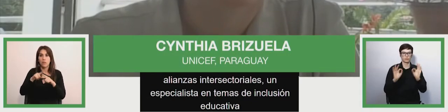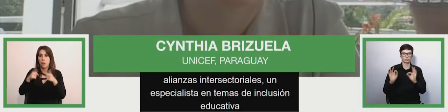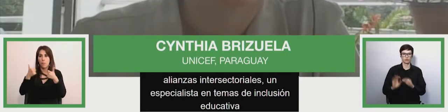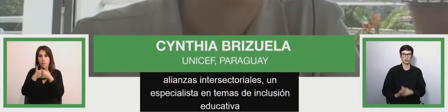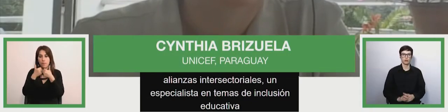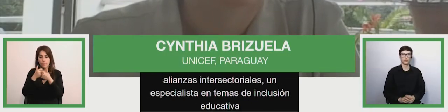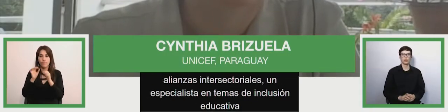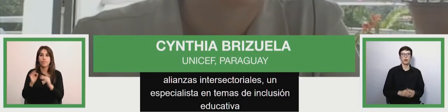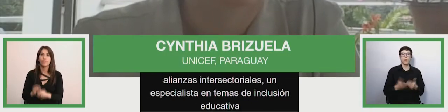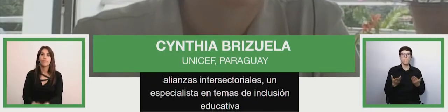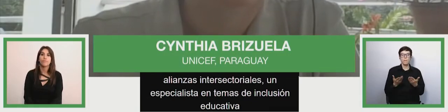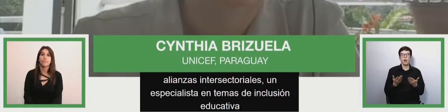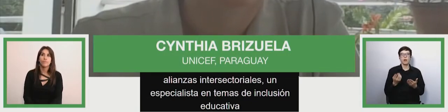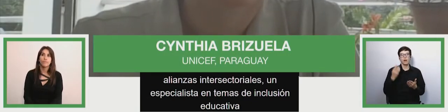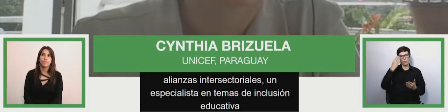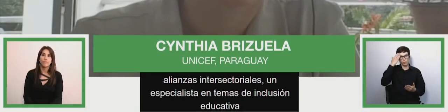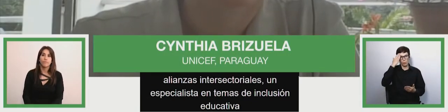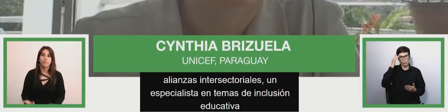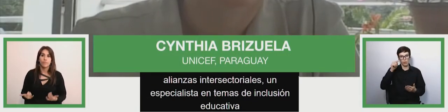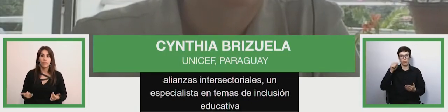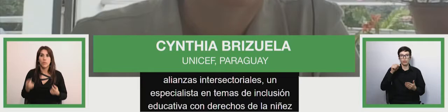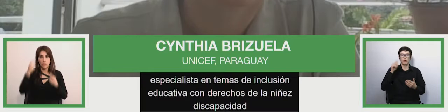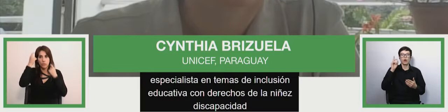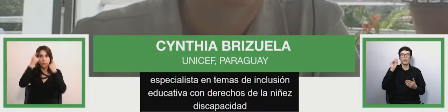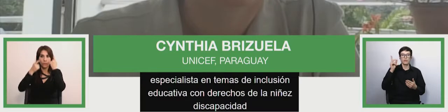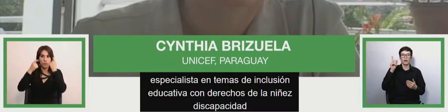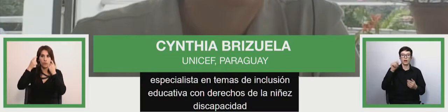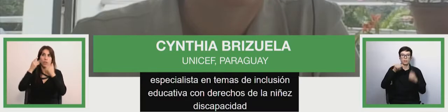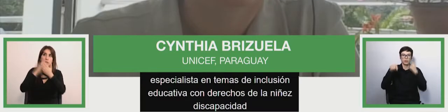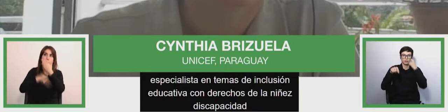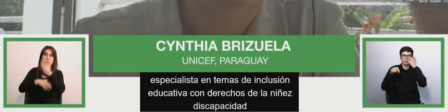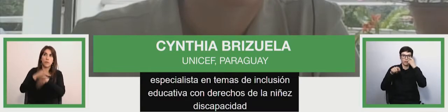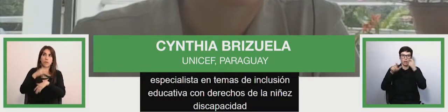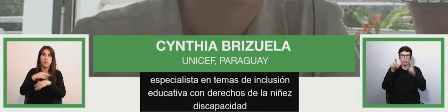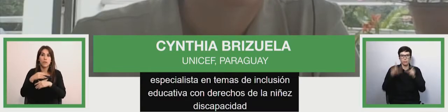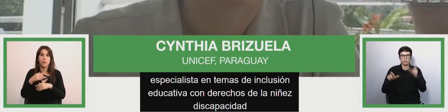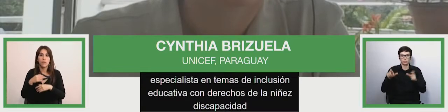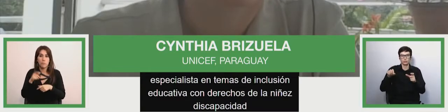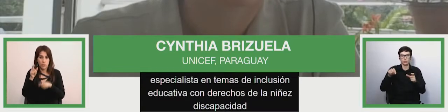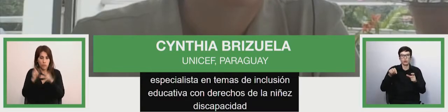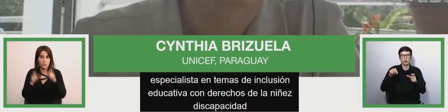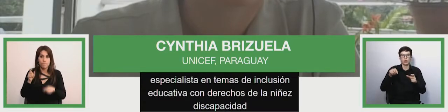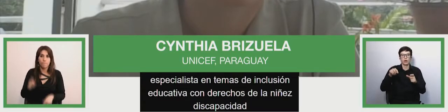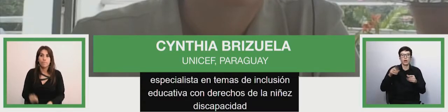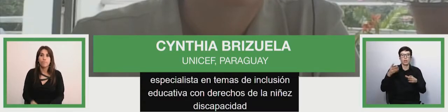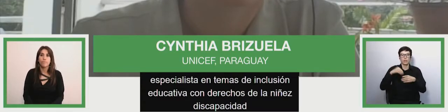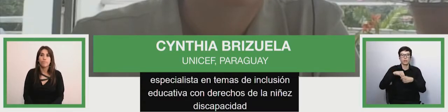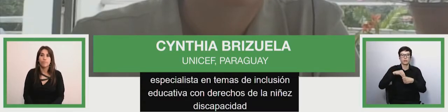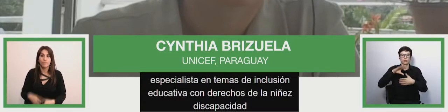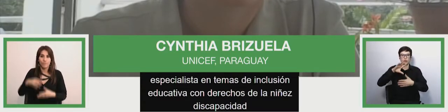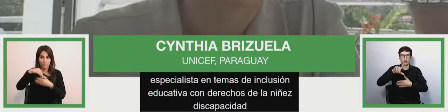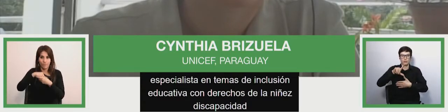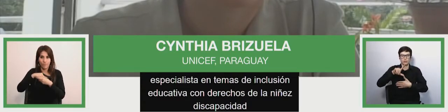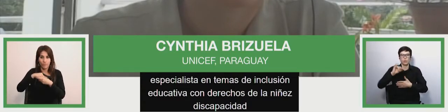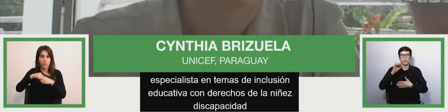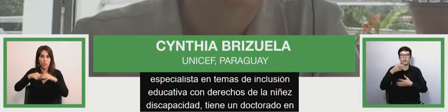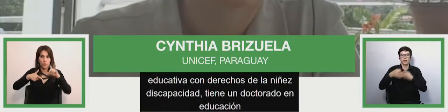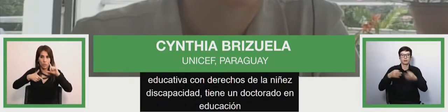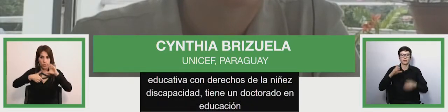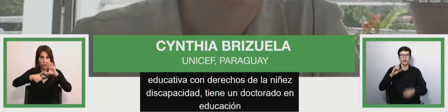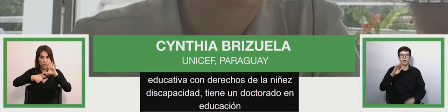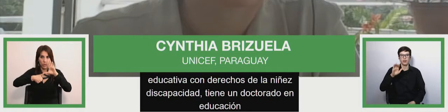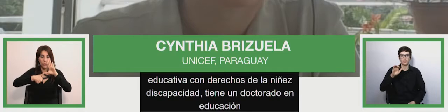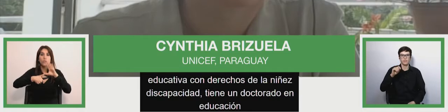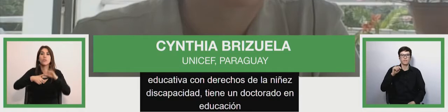regional de UNICEF América Latina y Caribe. Tiene un doctorado en educación de la Northern Illinois University y una especialización en